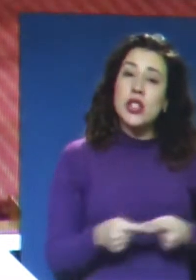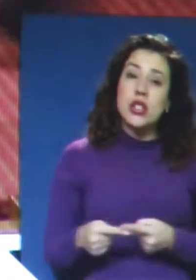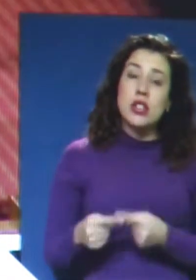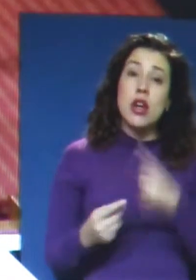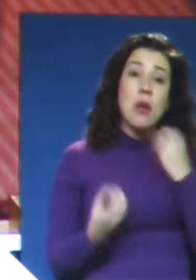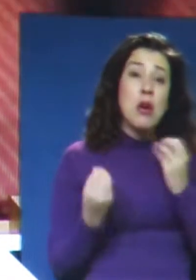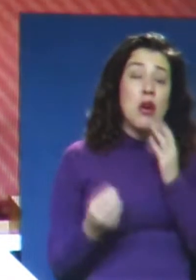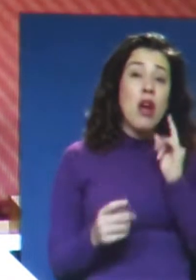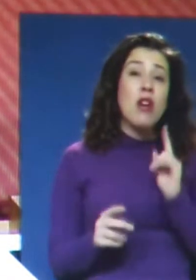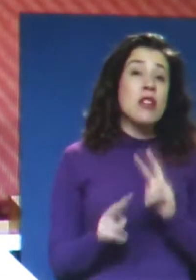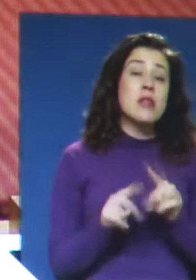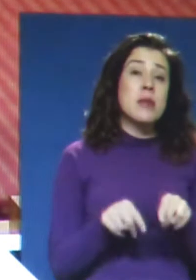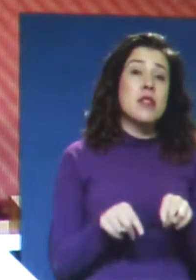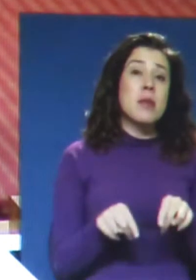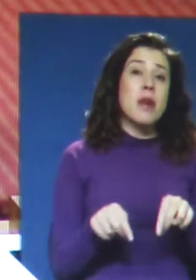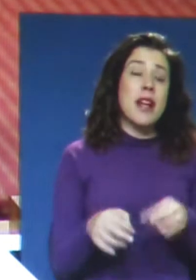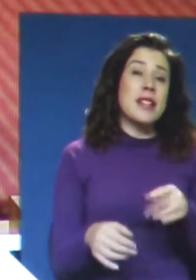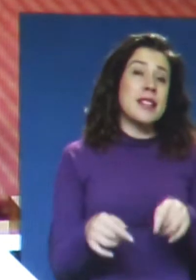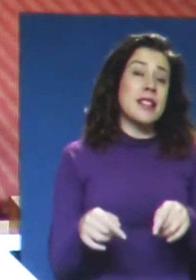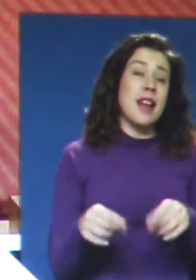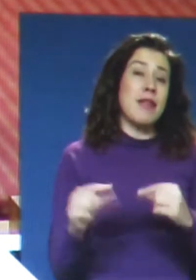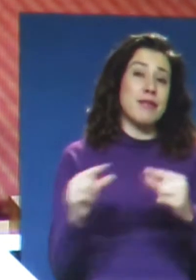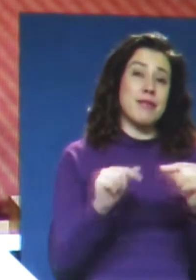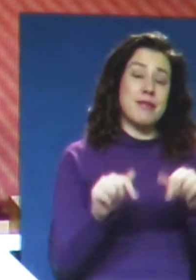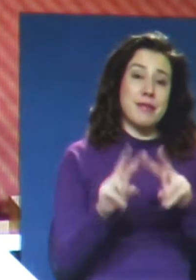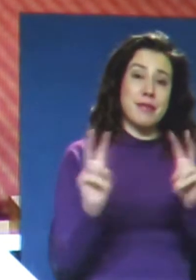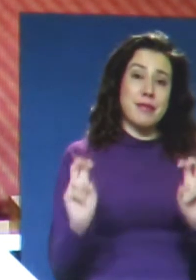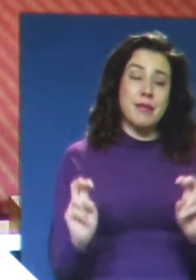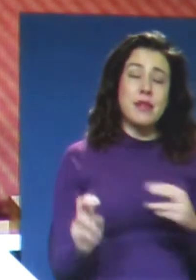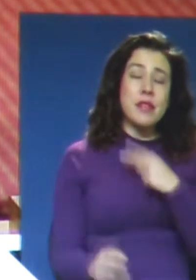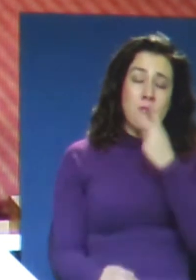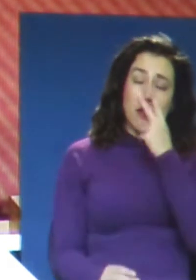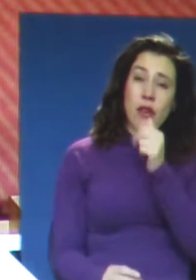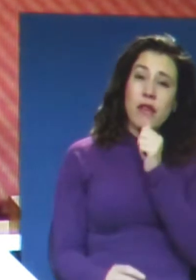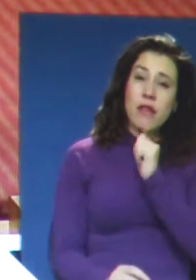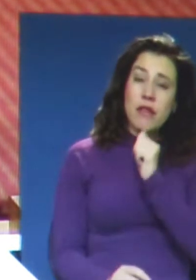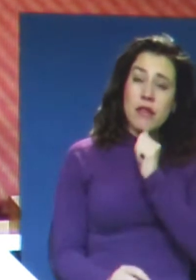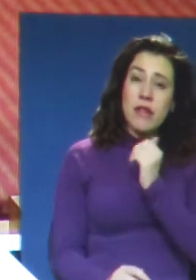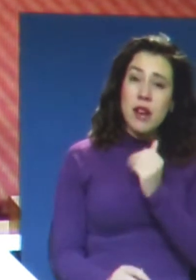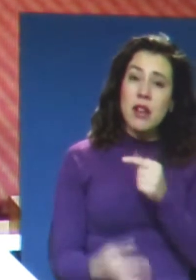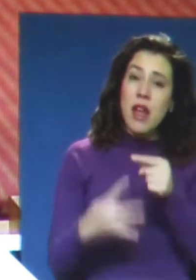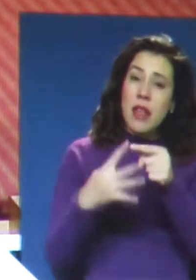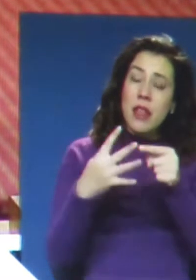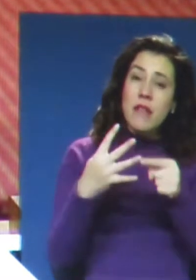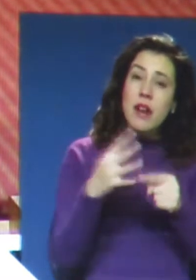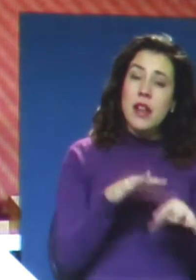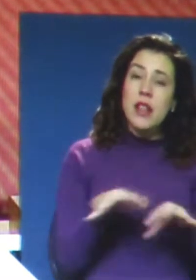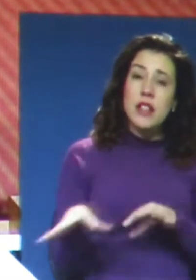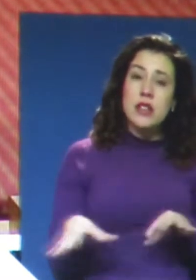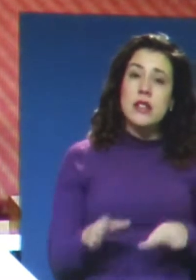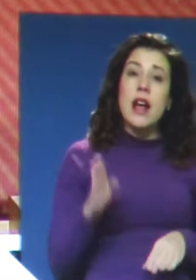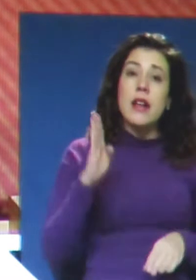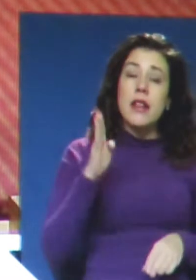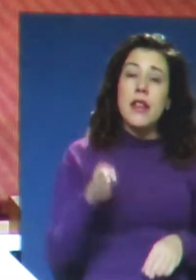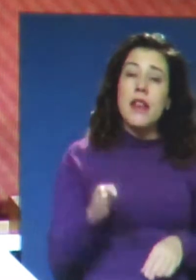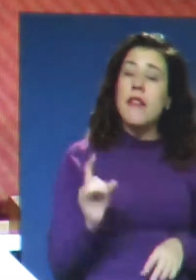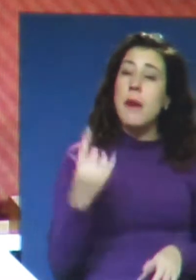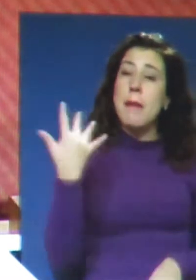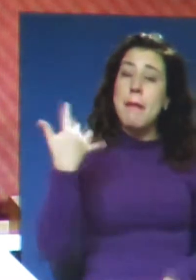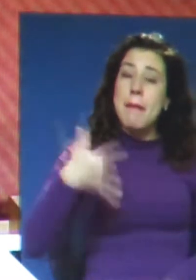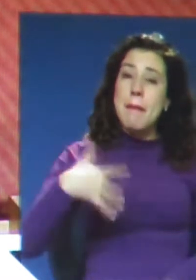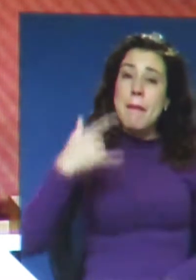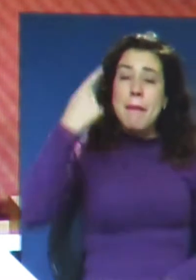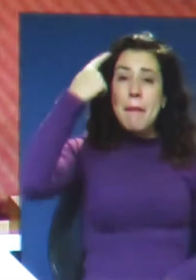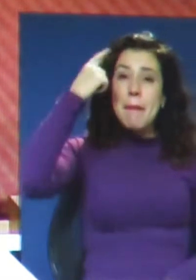claramente no estaríamos en este episodio. Hecho de menos, señor Presidente, una serie de otras acciones que deberían ser más prioritarias